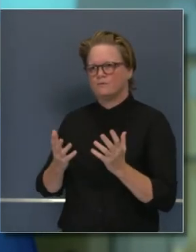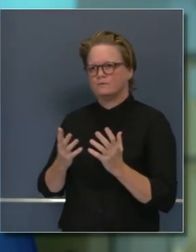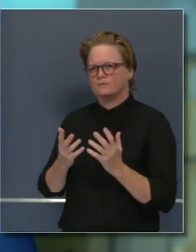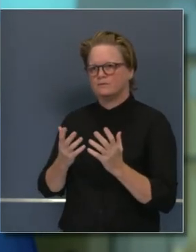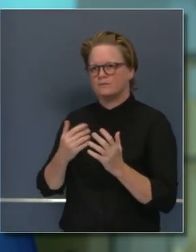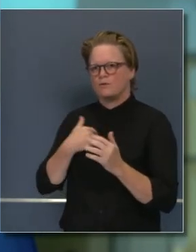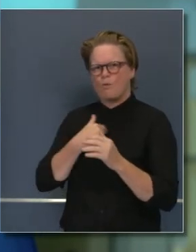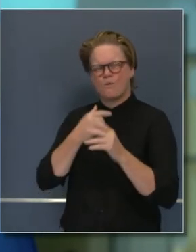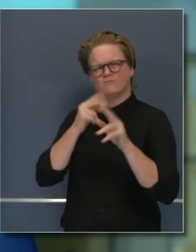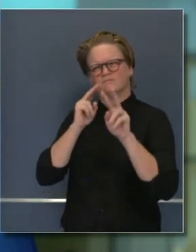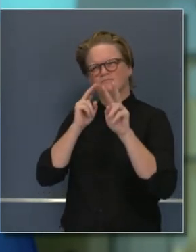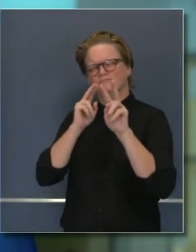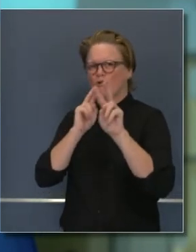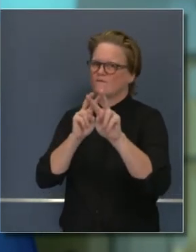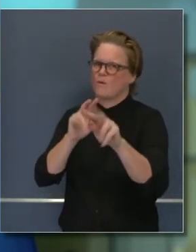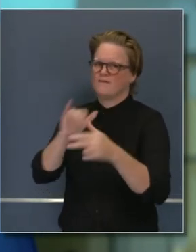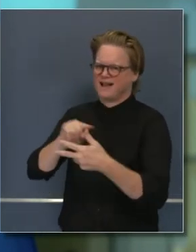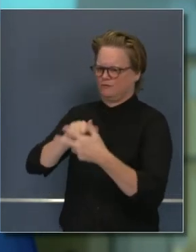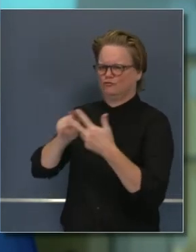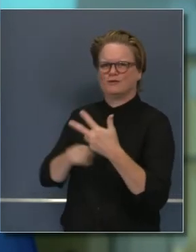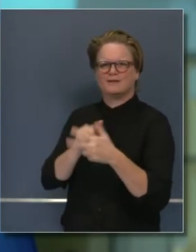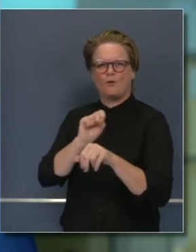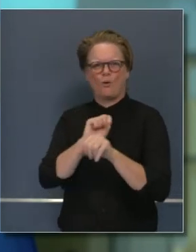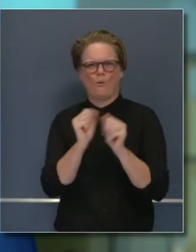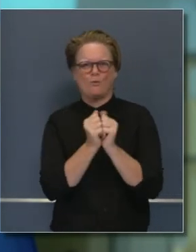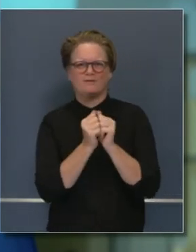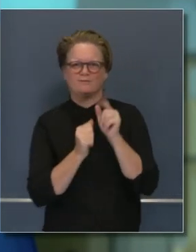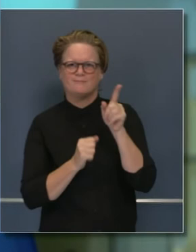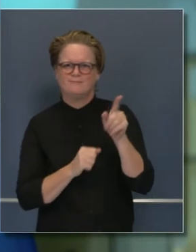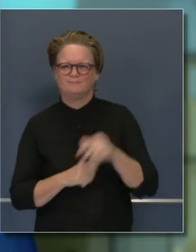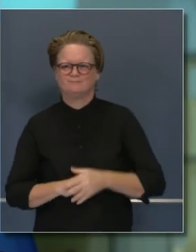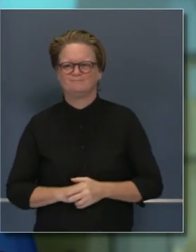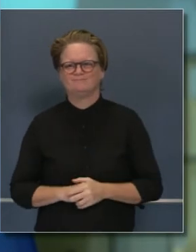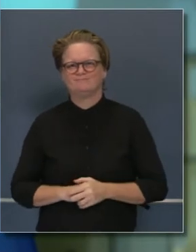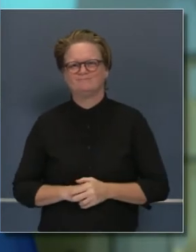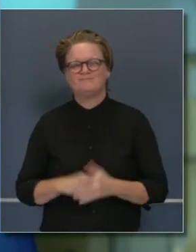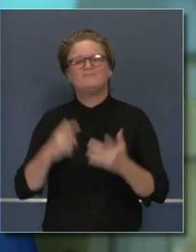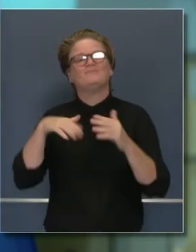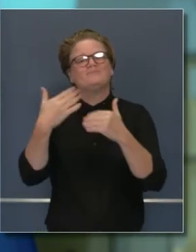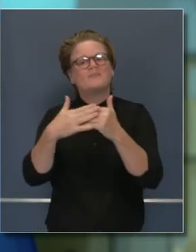adentrándonos al primero o segundo trimestre del año próximo.